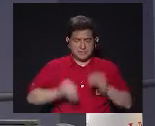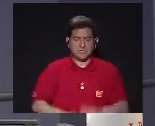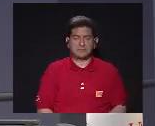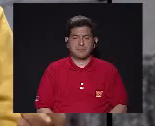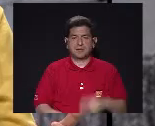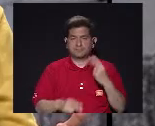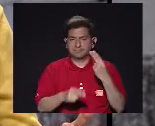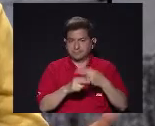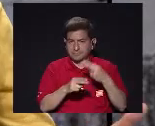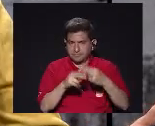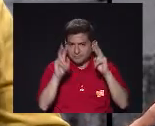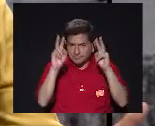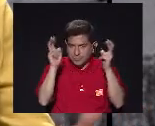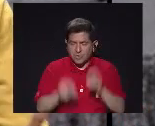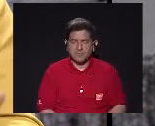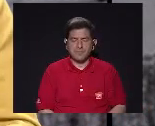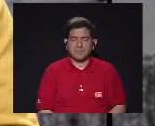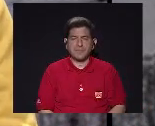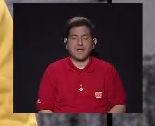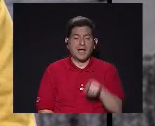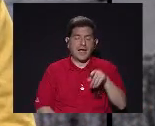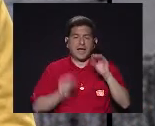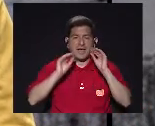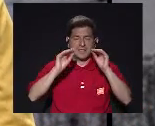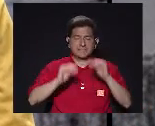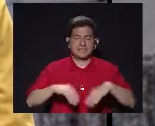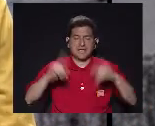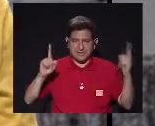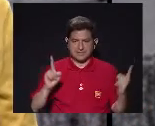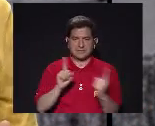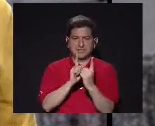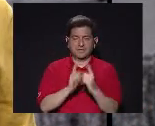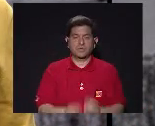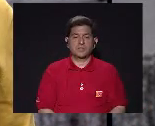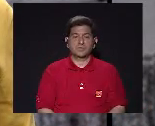Pedagogía del reencuentro En ese encuentro Con la Universidad Nacional